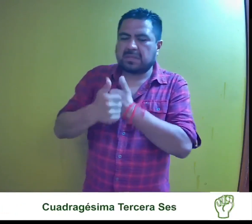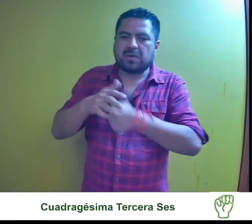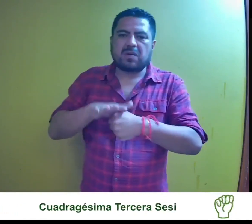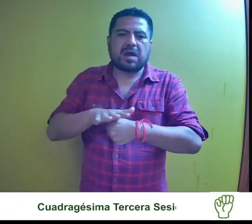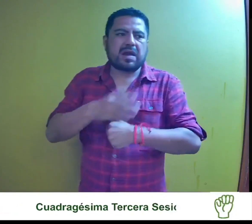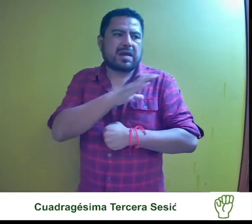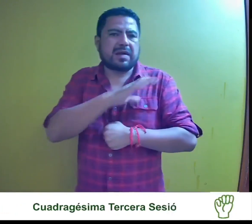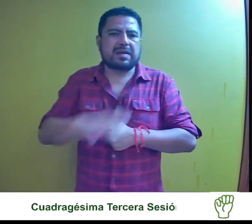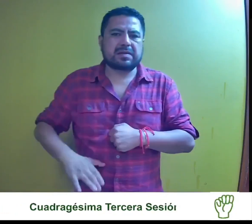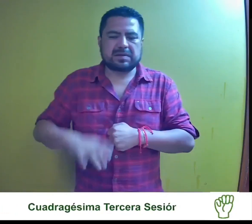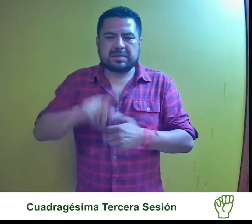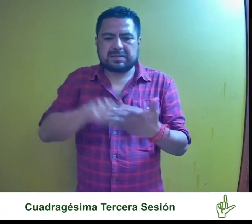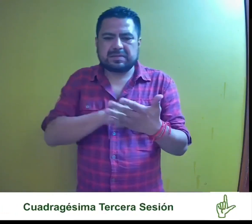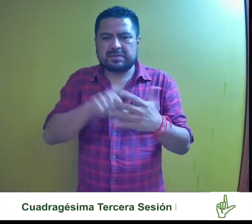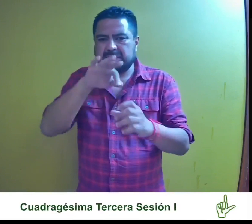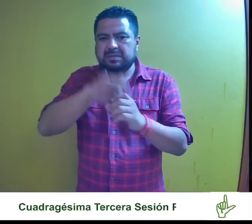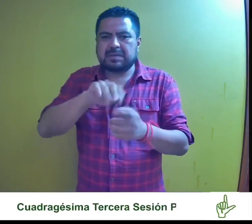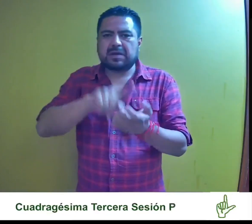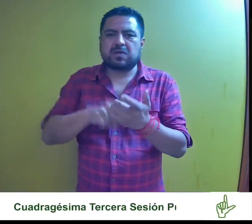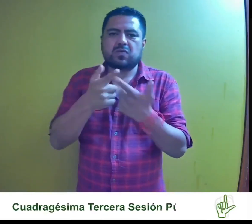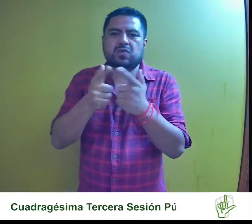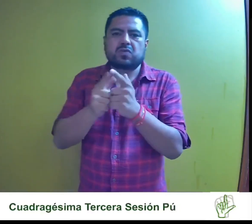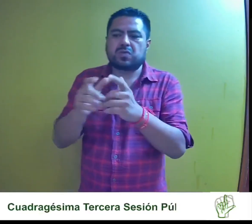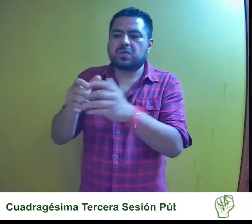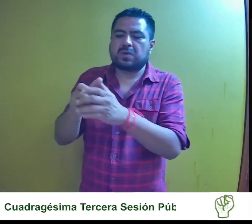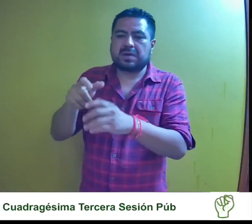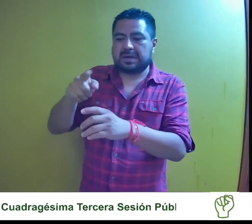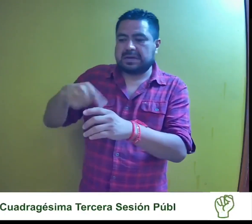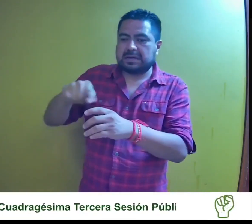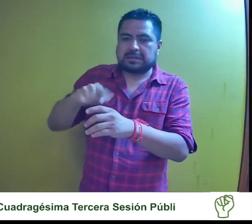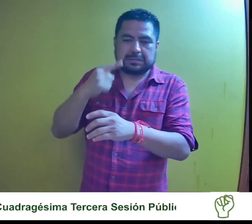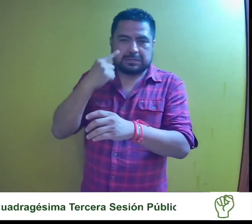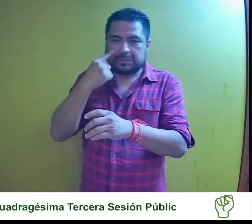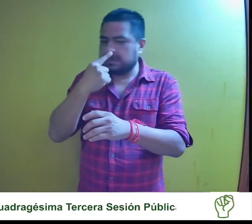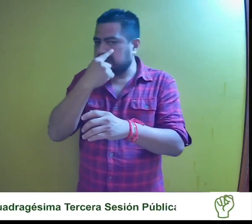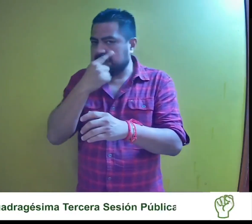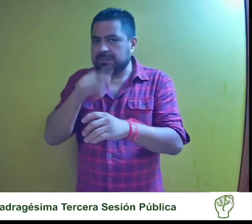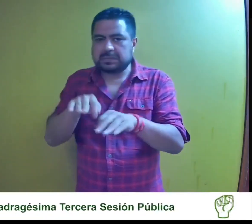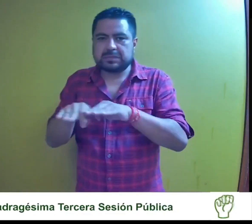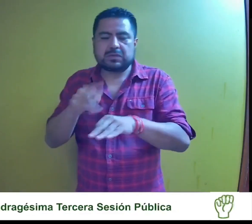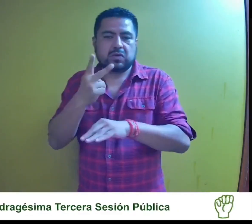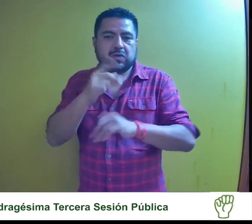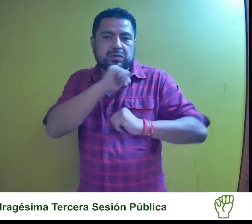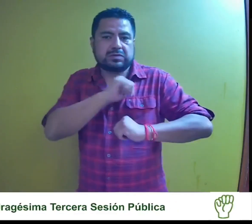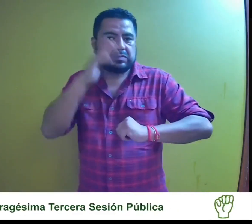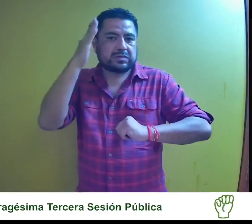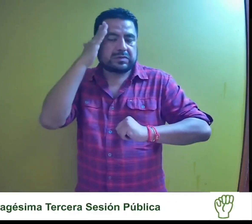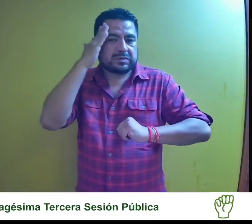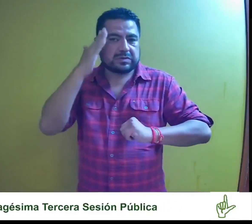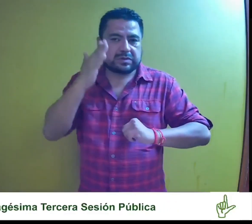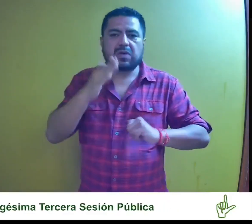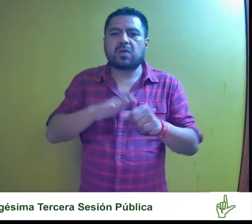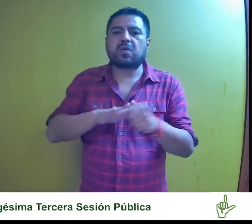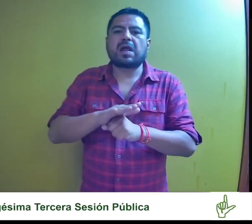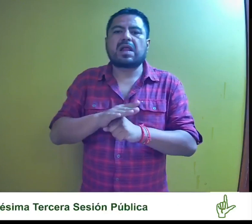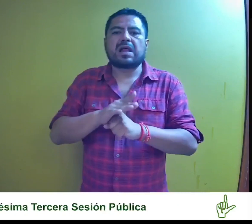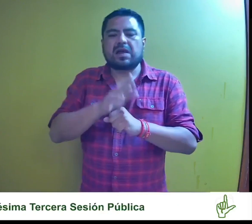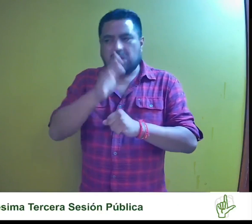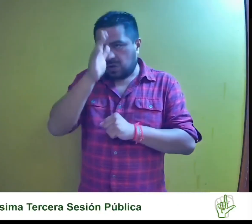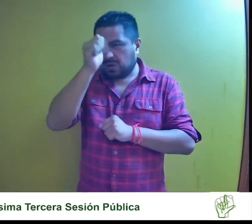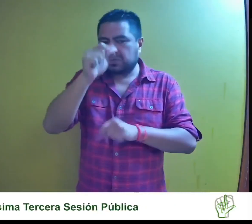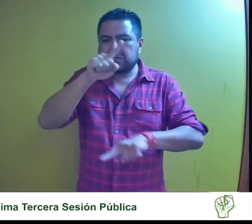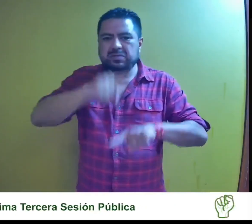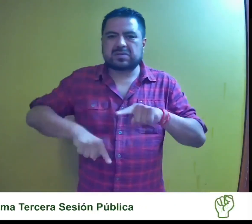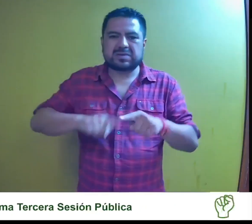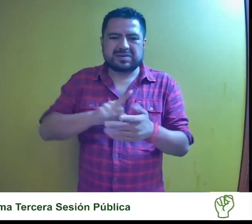candidaturas a cargos de elección popular por ese partido, con lo cual considera desempeñan dos cargos simultáneamente, lo que en su concepto viola los